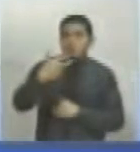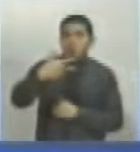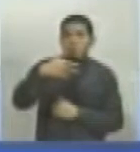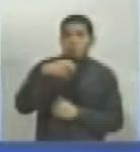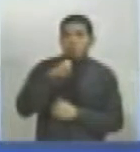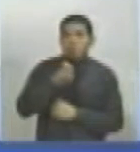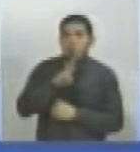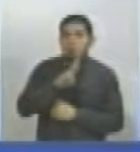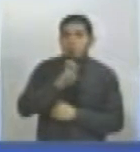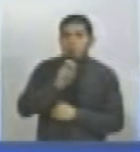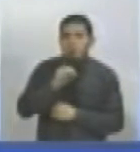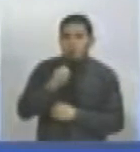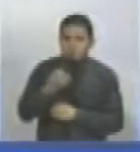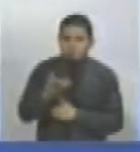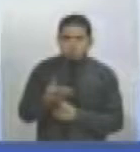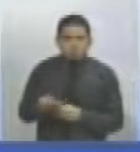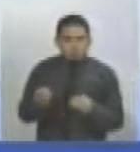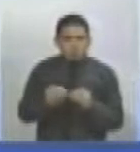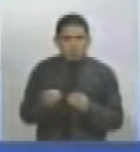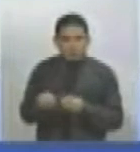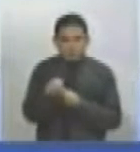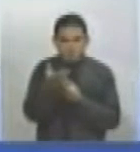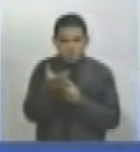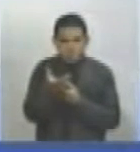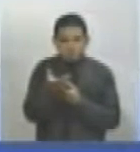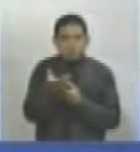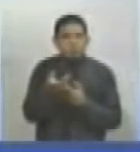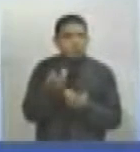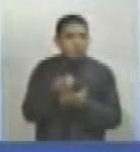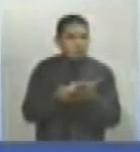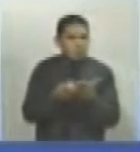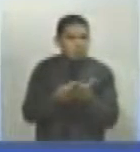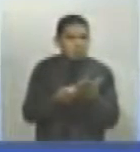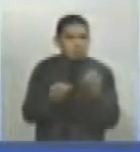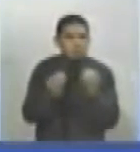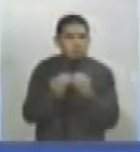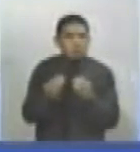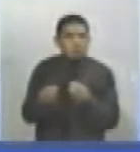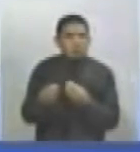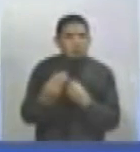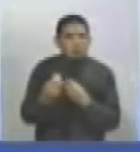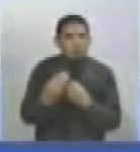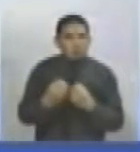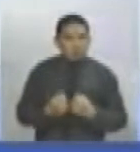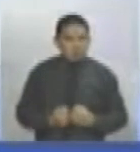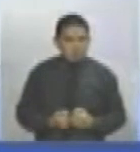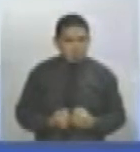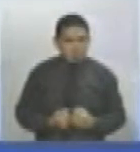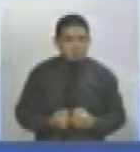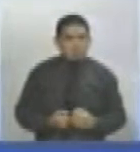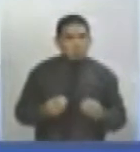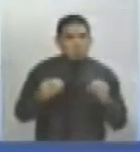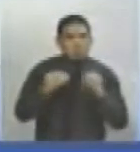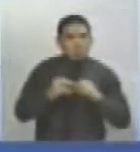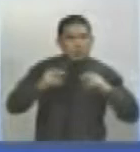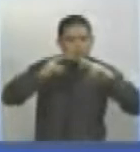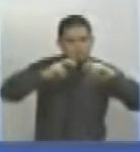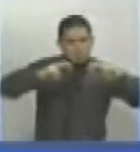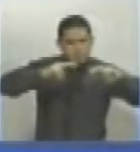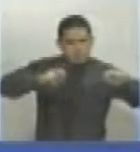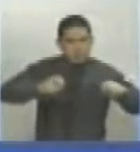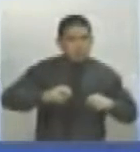pero para contarnos más sobre lo que sucedió y sobre lo que dijeron sobre la investigación que siguió el Estado